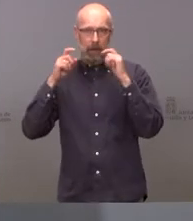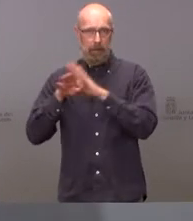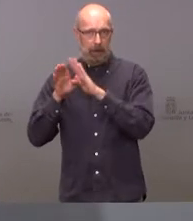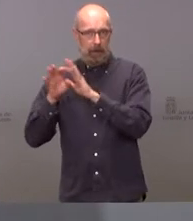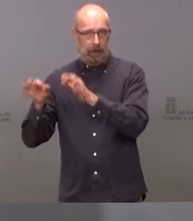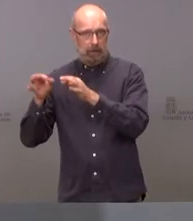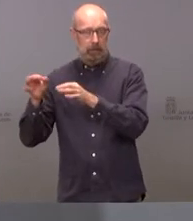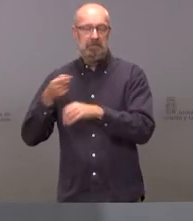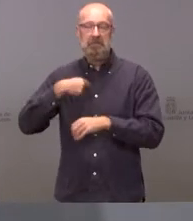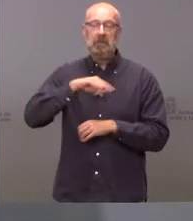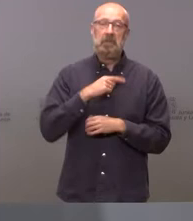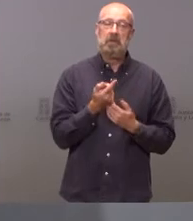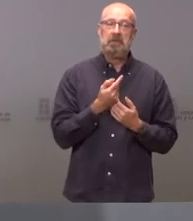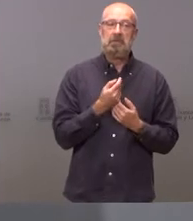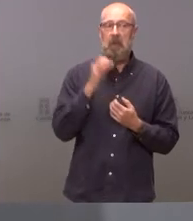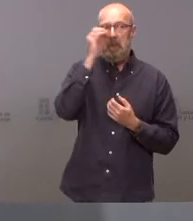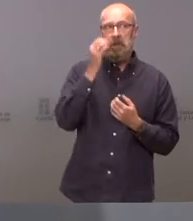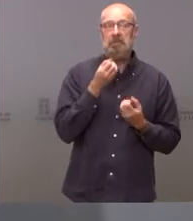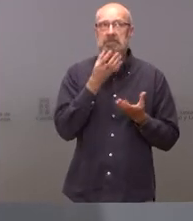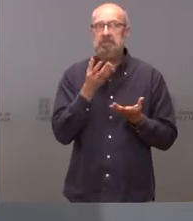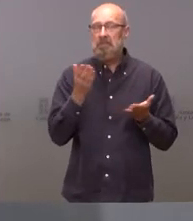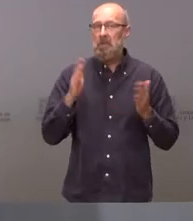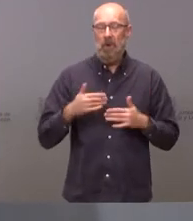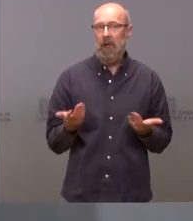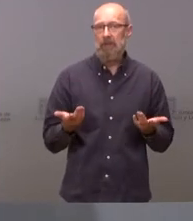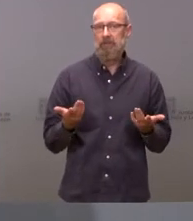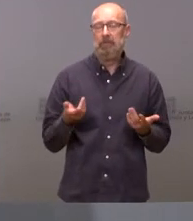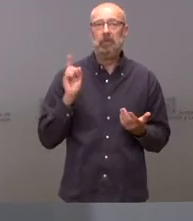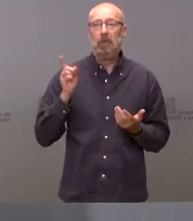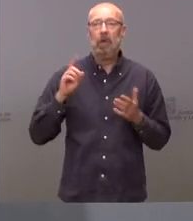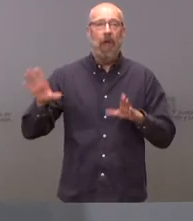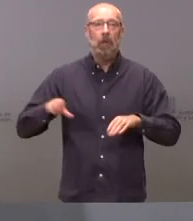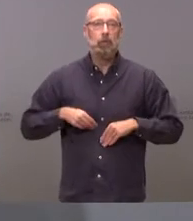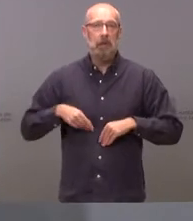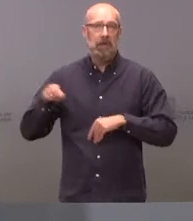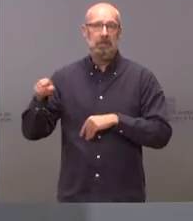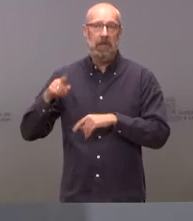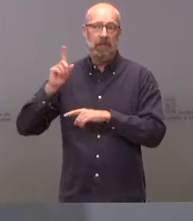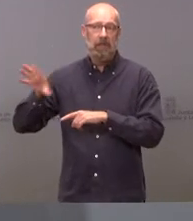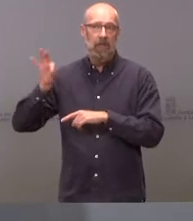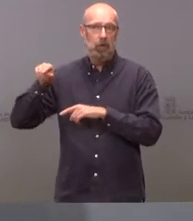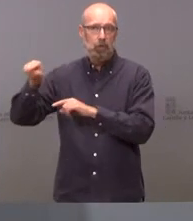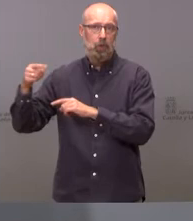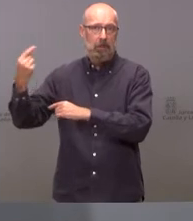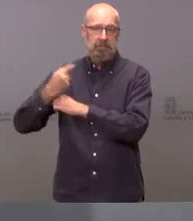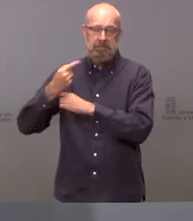no tenemos más valoración que hacer que asumir las decisiones que se toman como siempre hemos hecho.